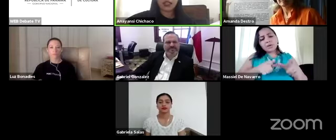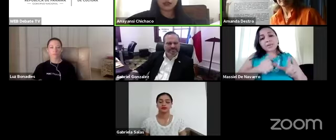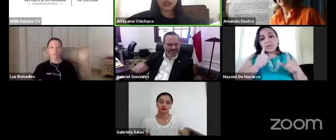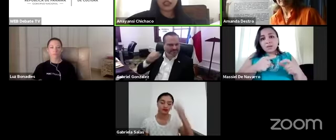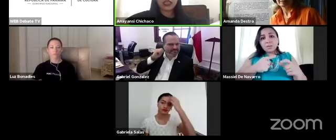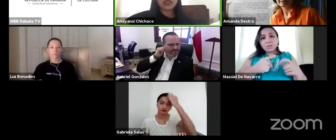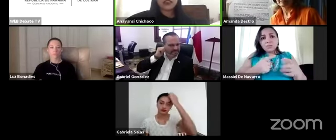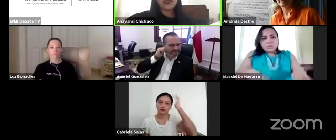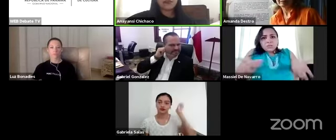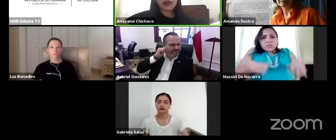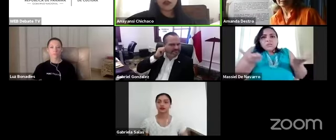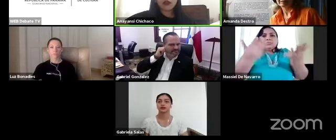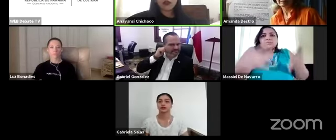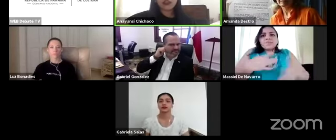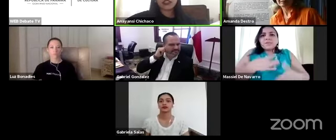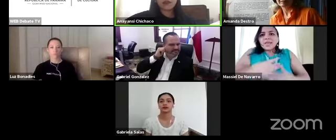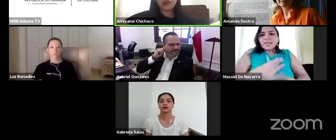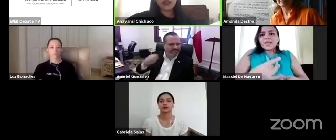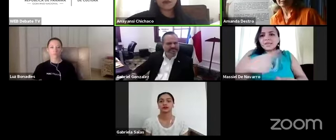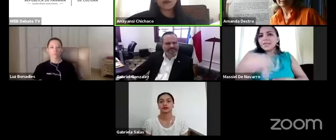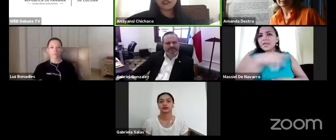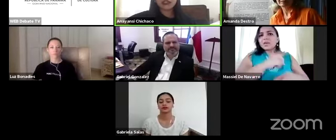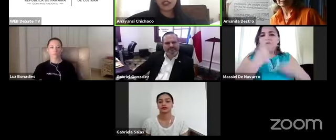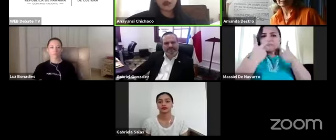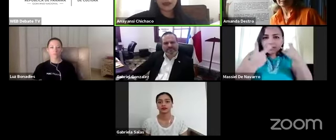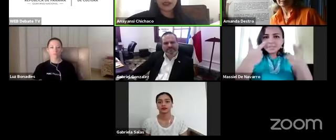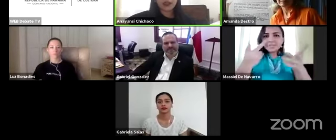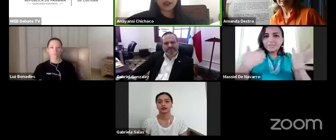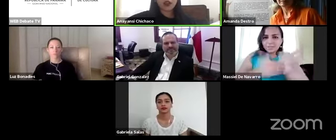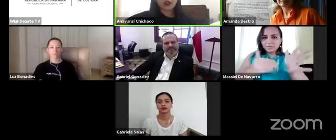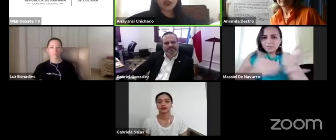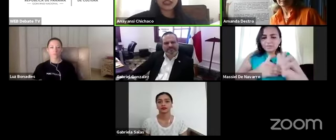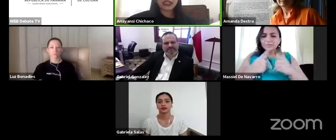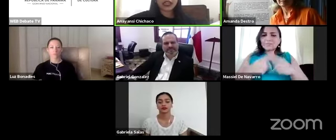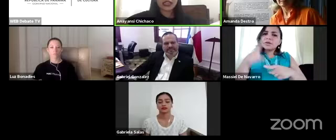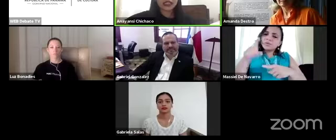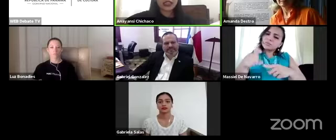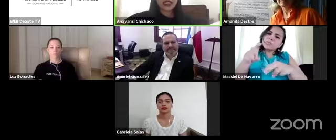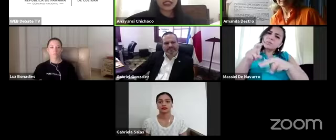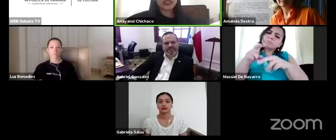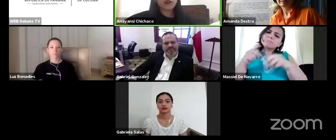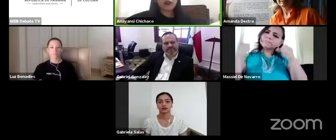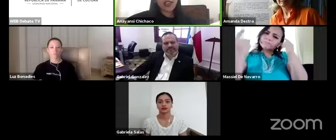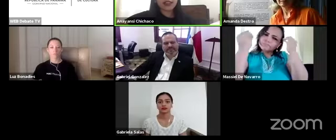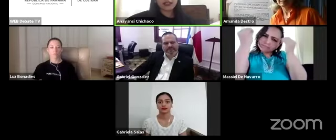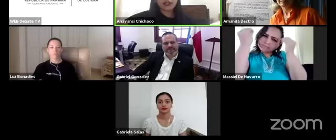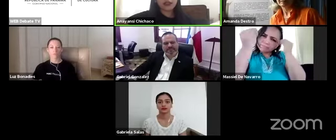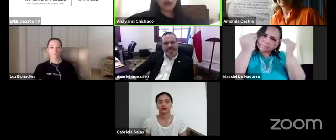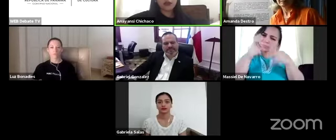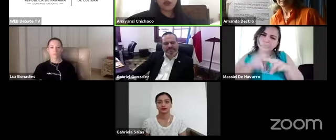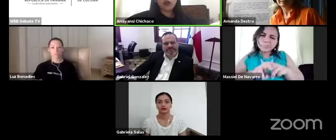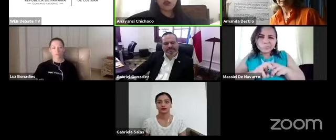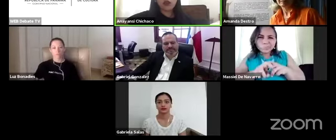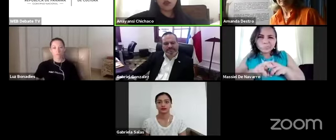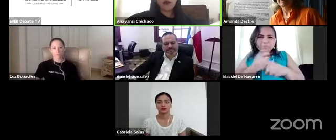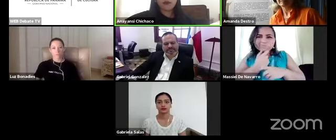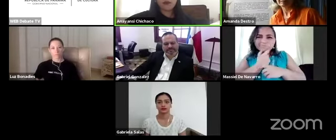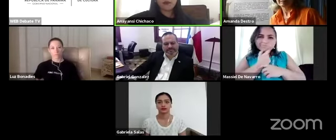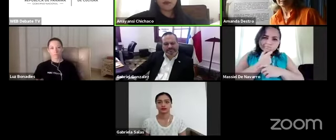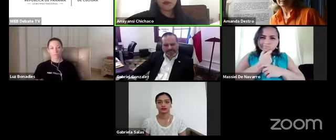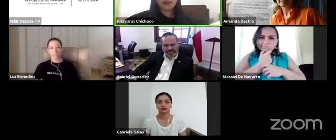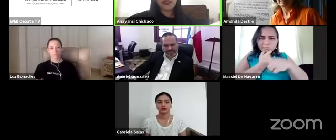vuelvan a visitarlos sin embargo creo que tenemos que sentarnos a pensar cómo generar esa confianza cómo